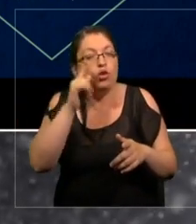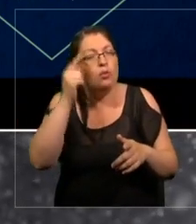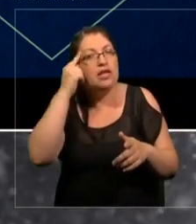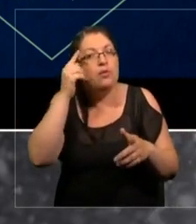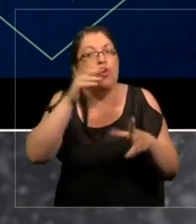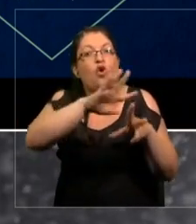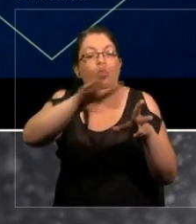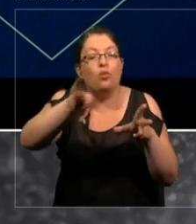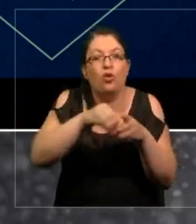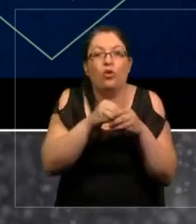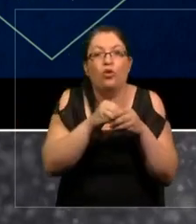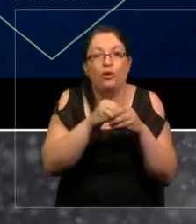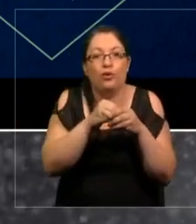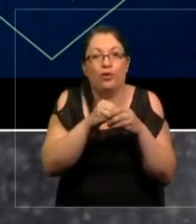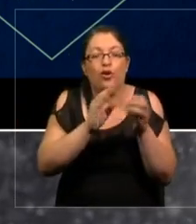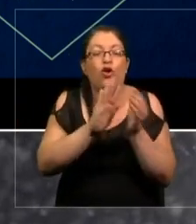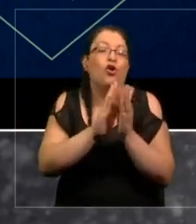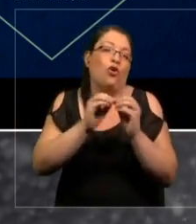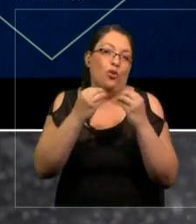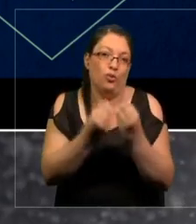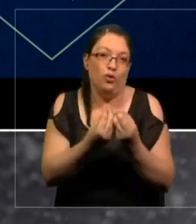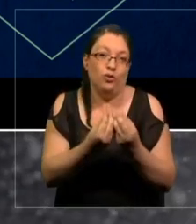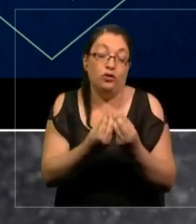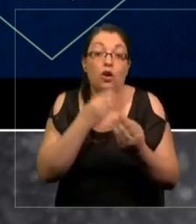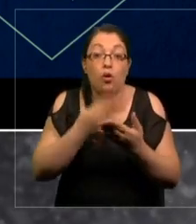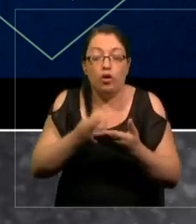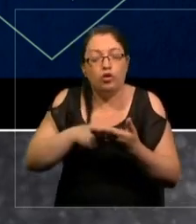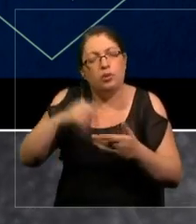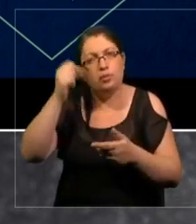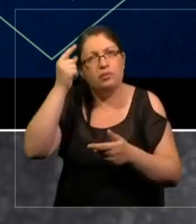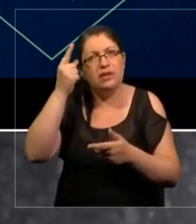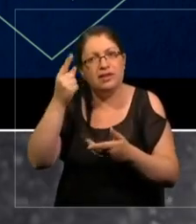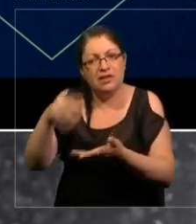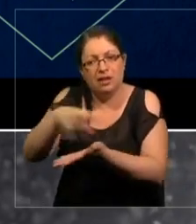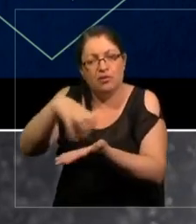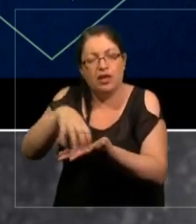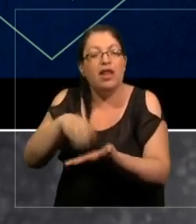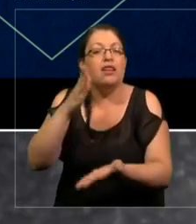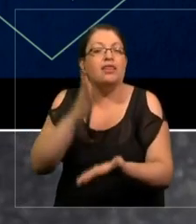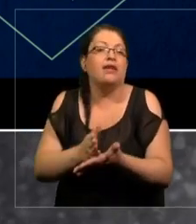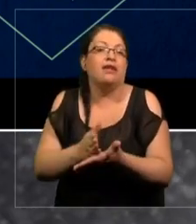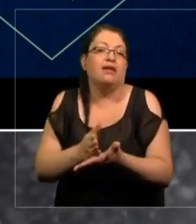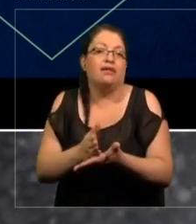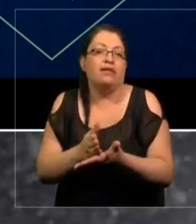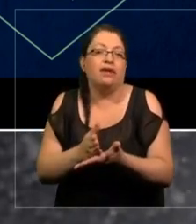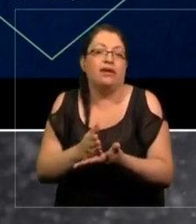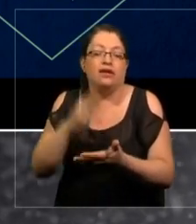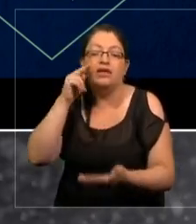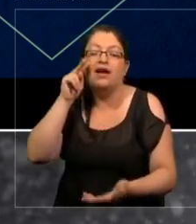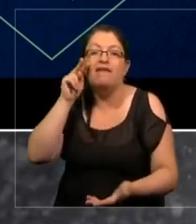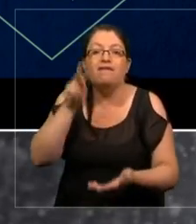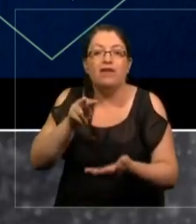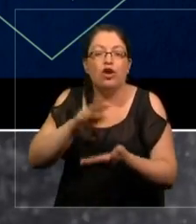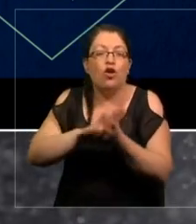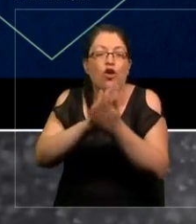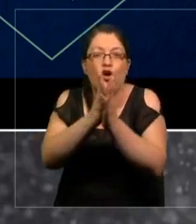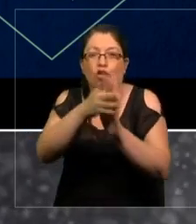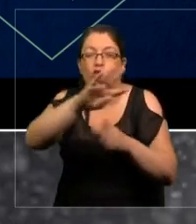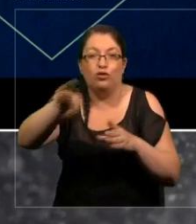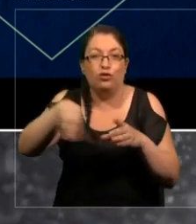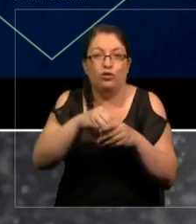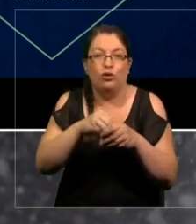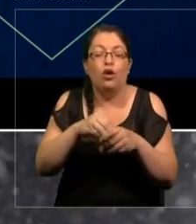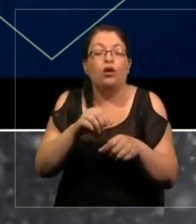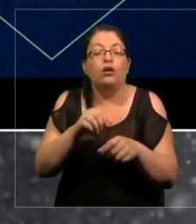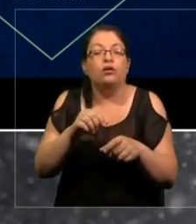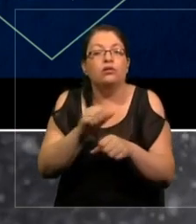del planeta y especialmente el entender las ciudades exige que tengamos una vista integrada más holística